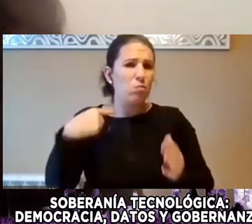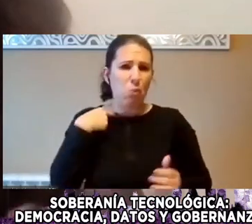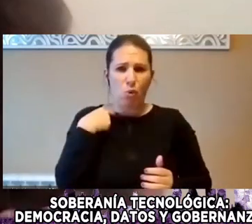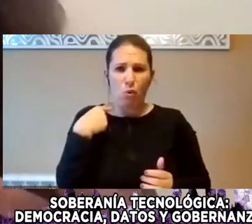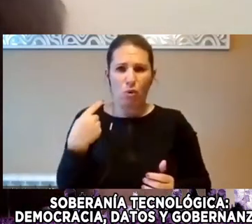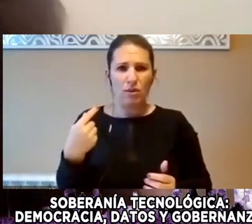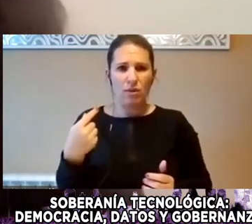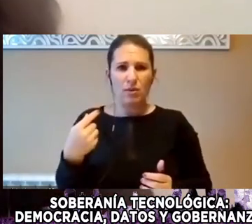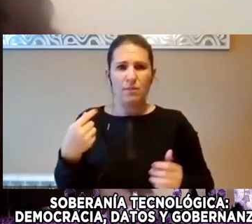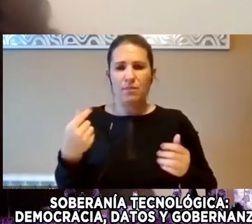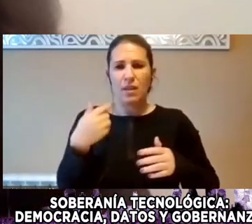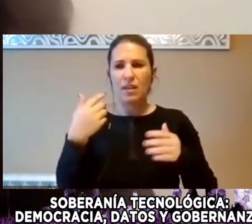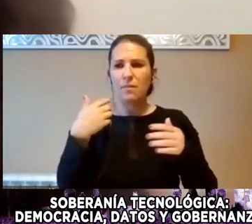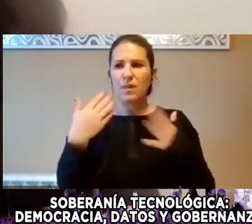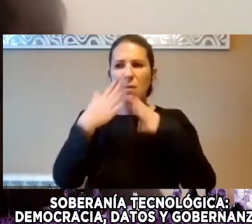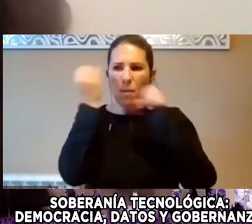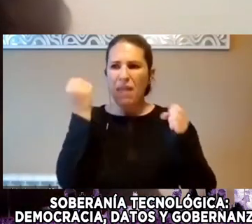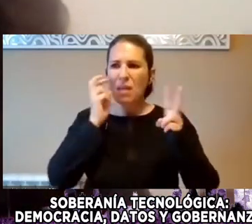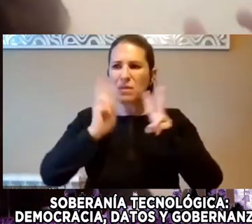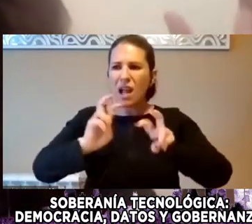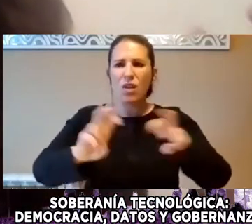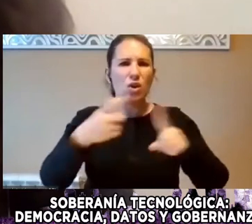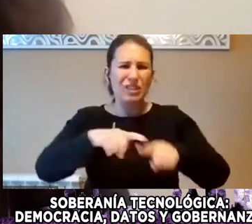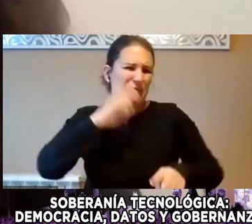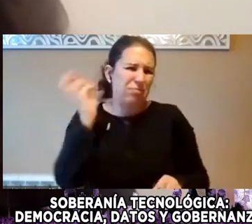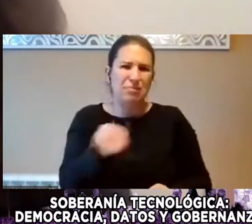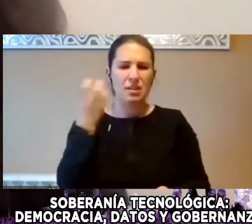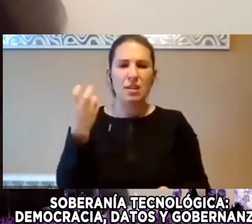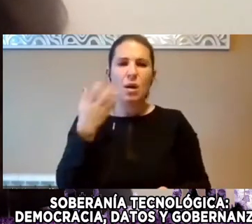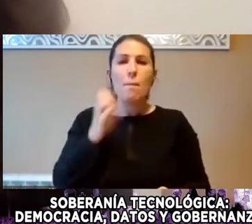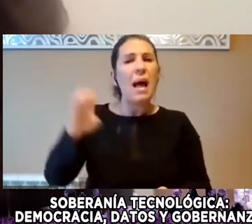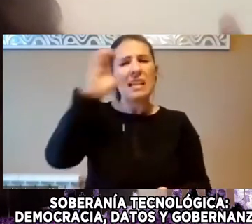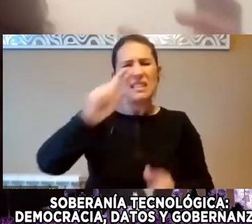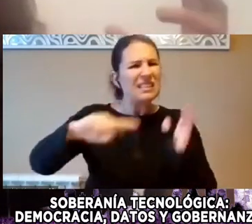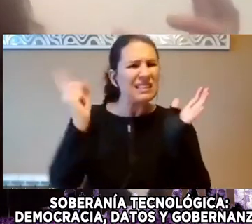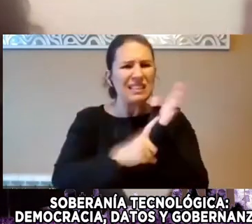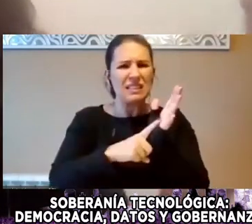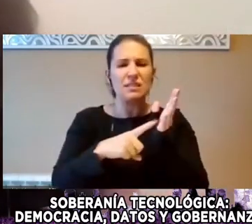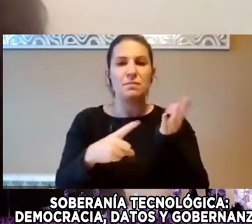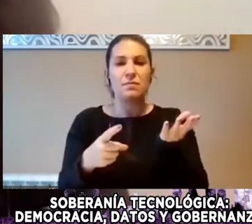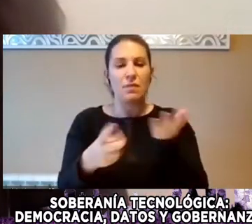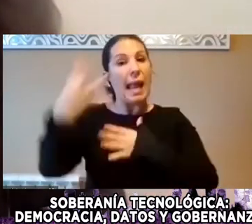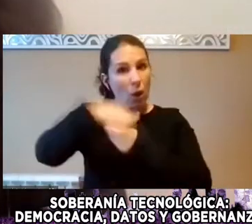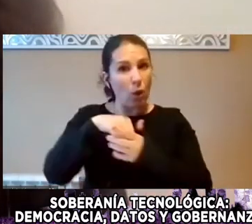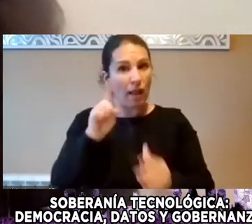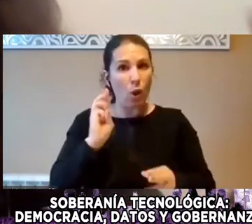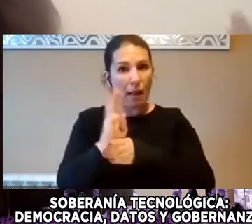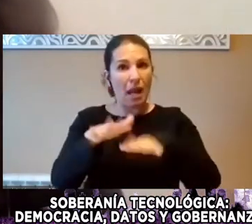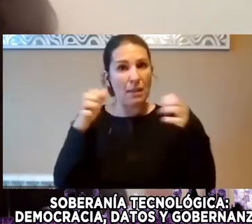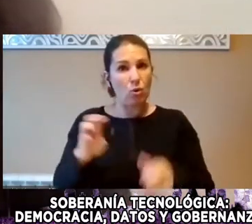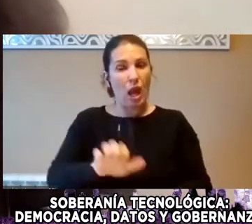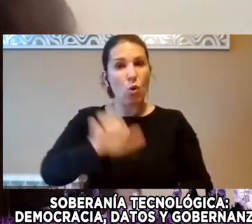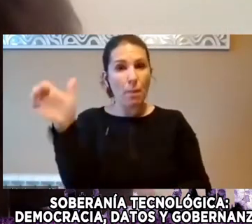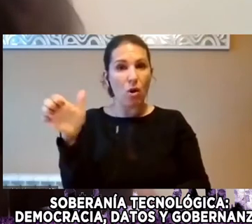Diplomacia Pero Más Allá De Diplomacia Investigación Y Demás O Sea Países Enteros Incluido El Parlamento Europeo